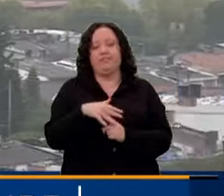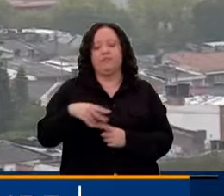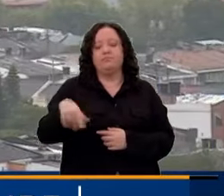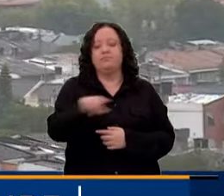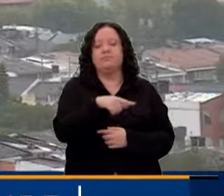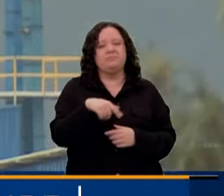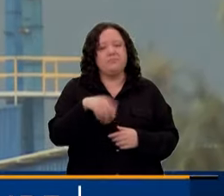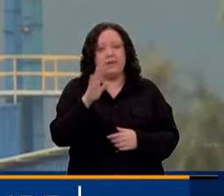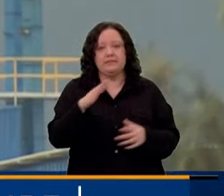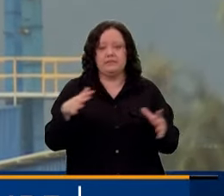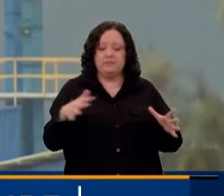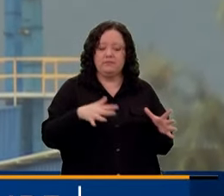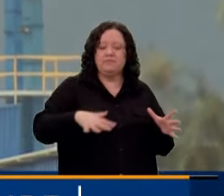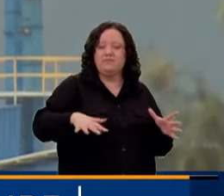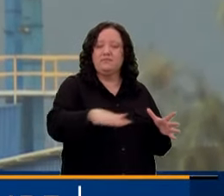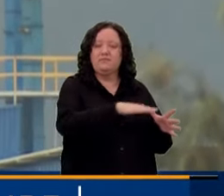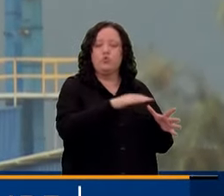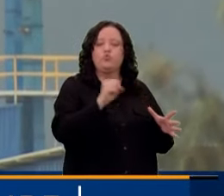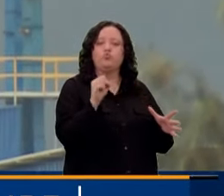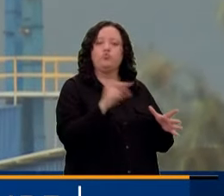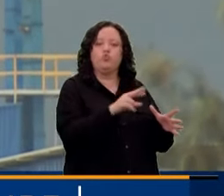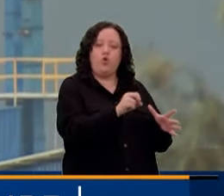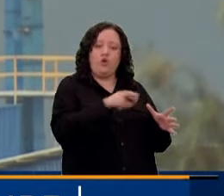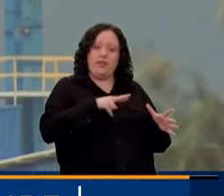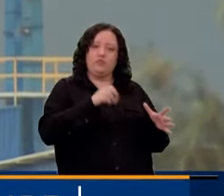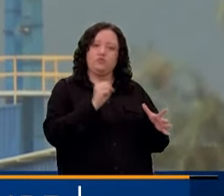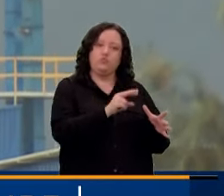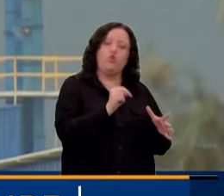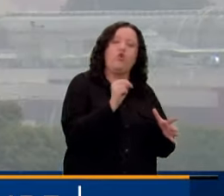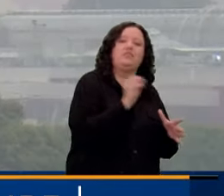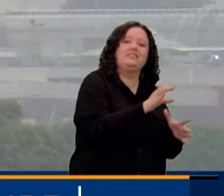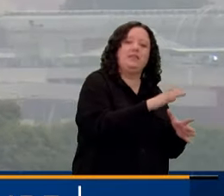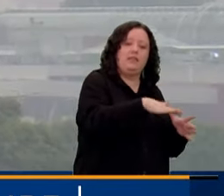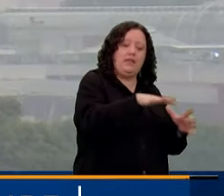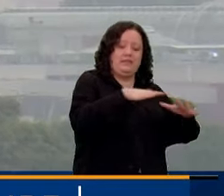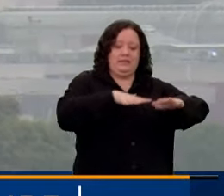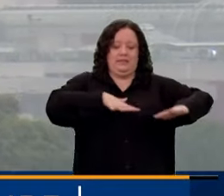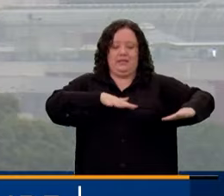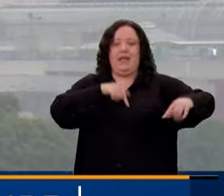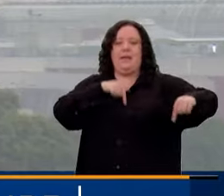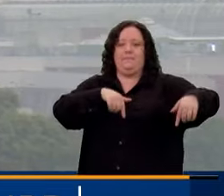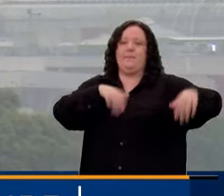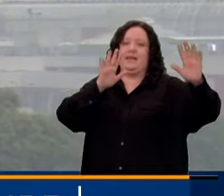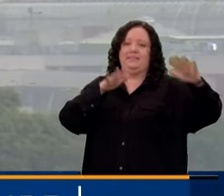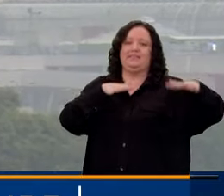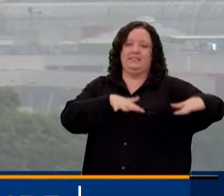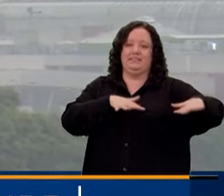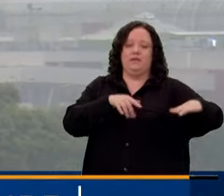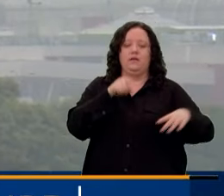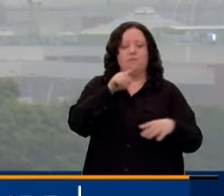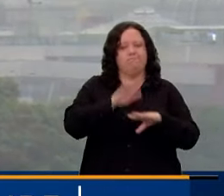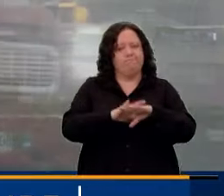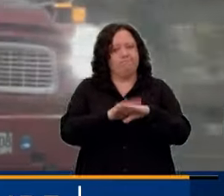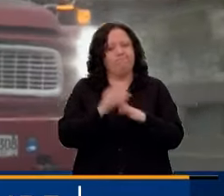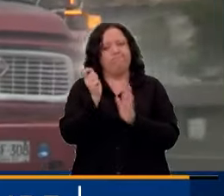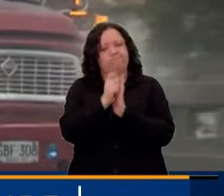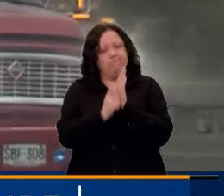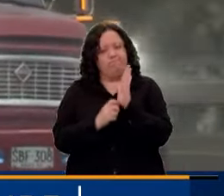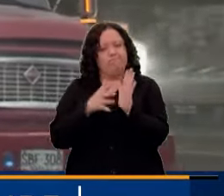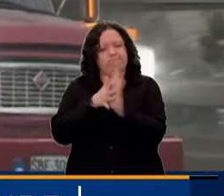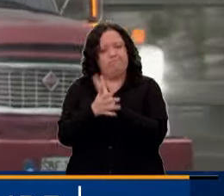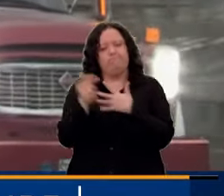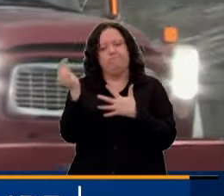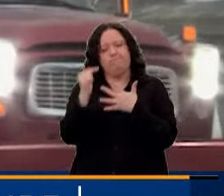particularmente en este momento de contaminación en el suroriente y suroccidente de la ciudad. Ello implicará algunas restricciones o recomendaciones que estamos